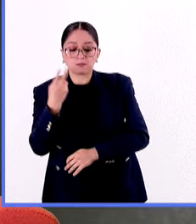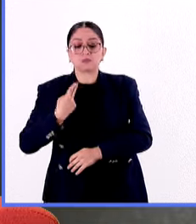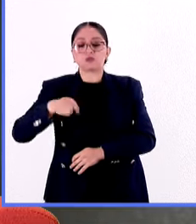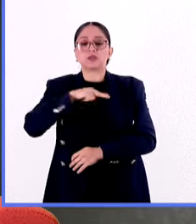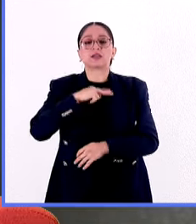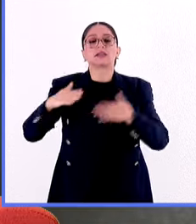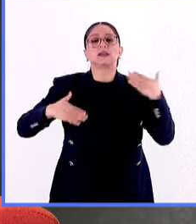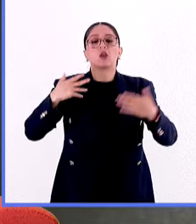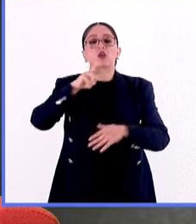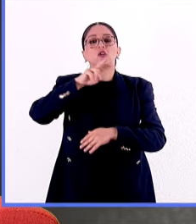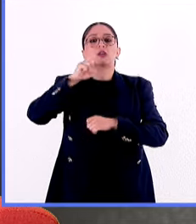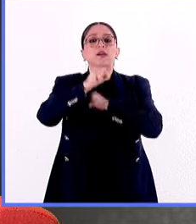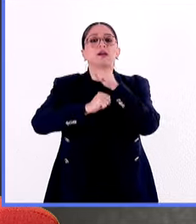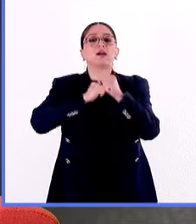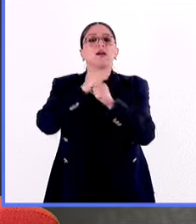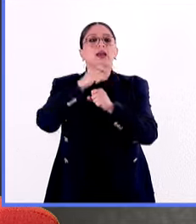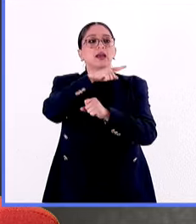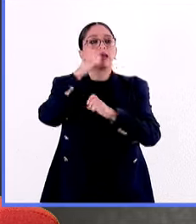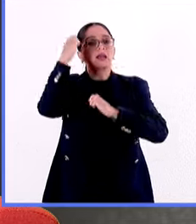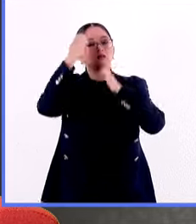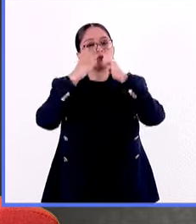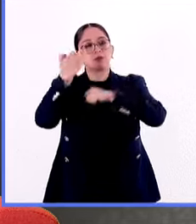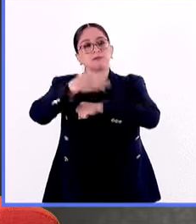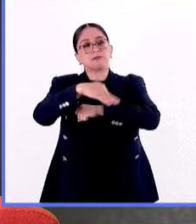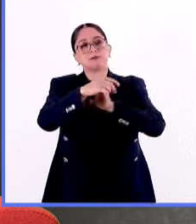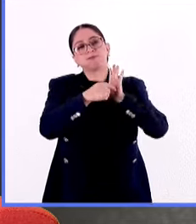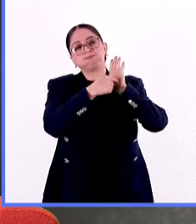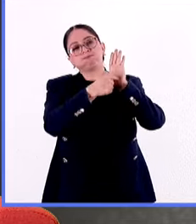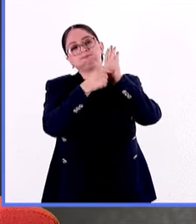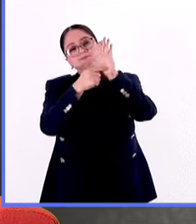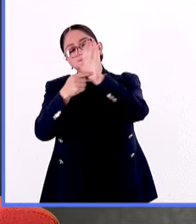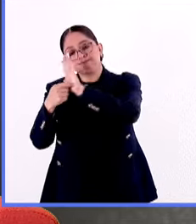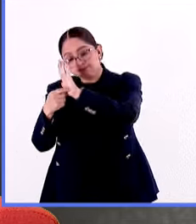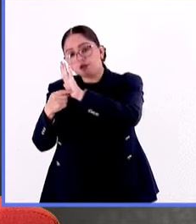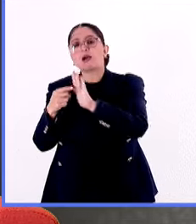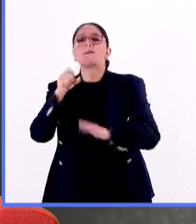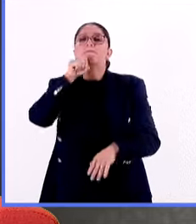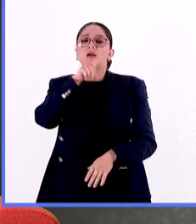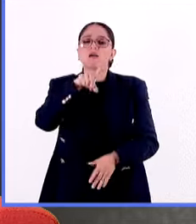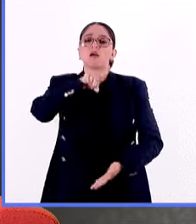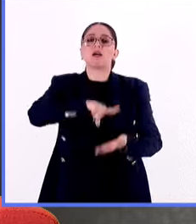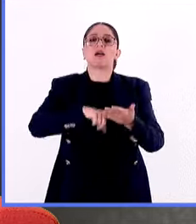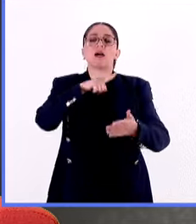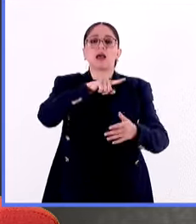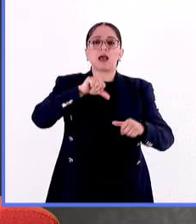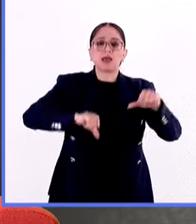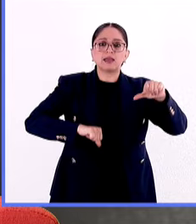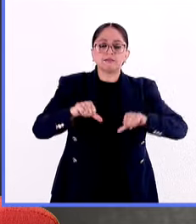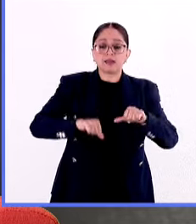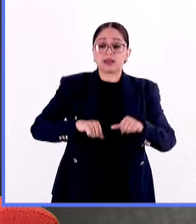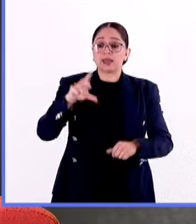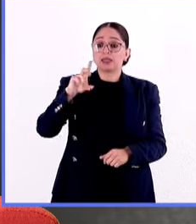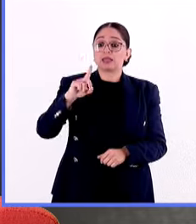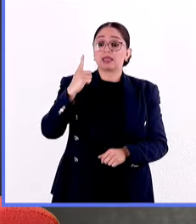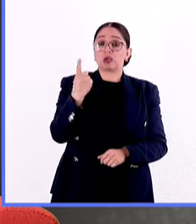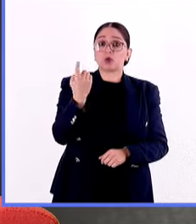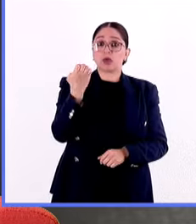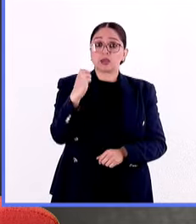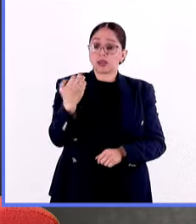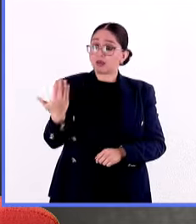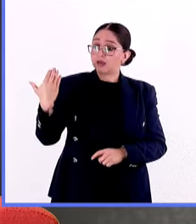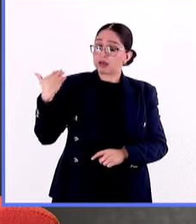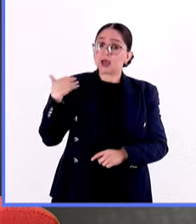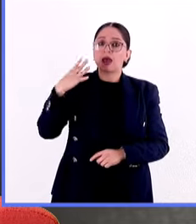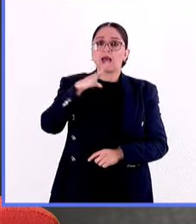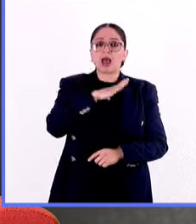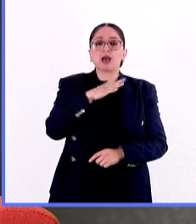bicentenario con esta exposición temporal con una serie de actividades. El 31 de enero tuvimos una mesa en línea